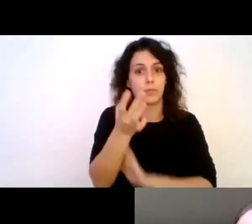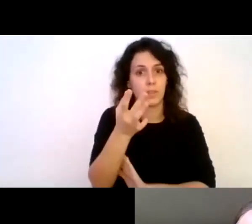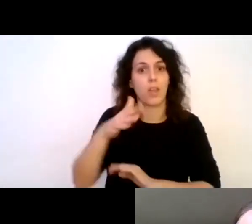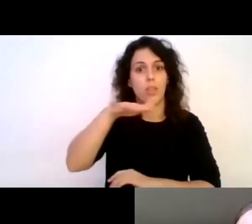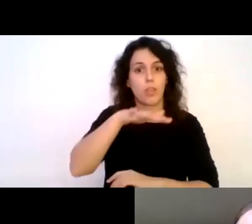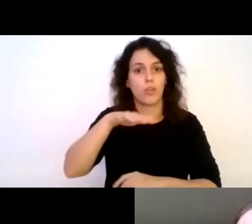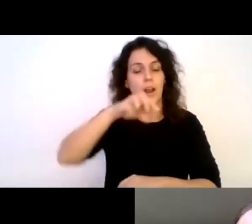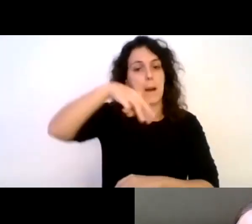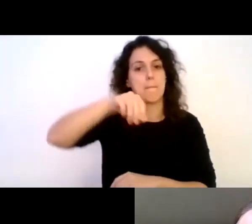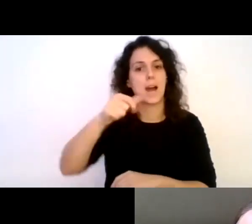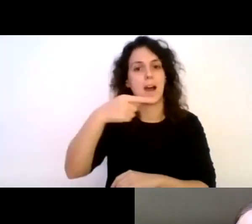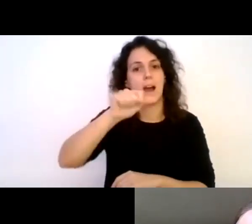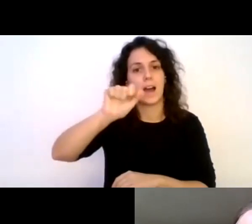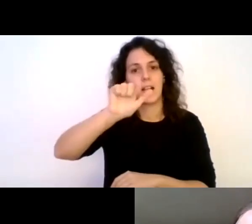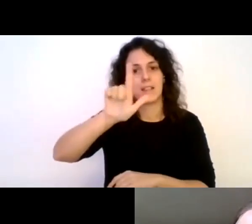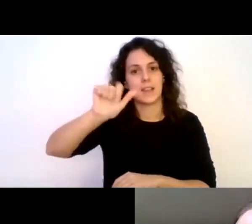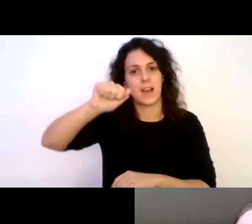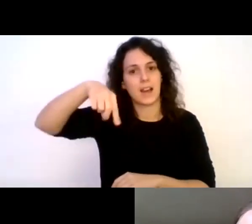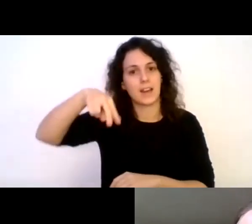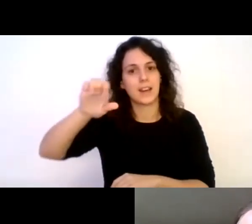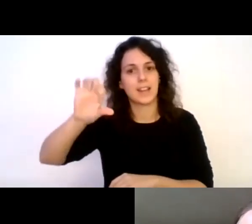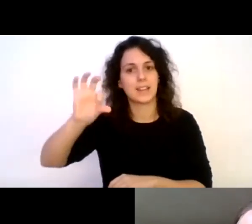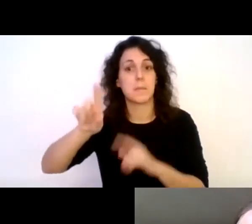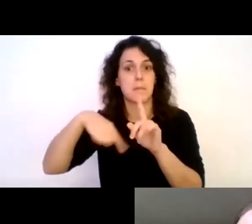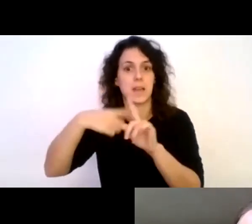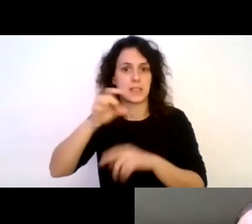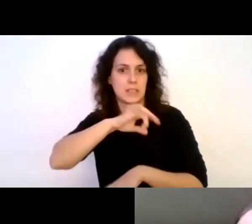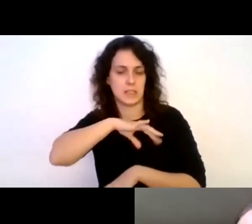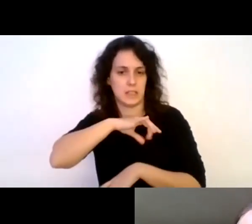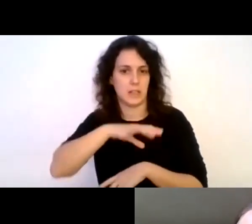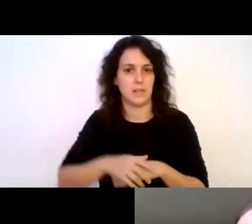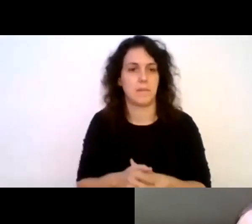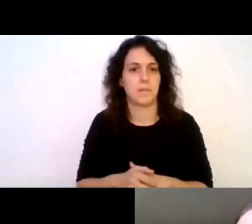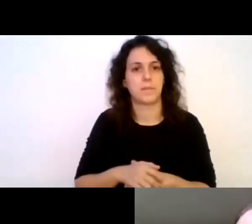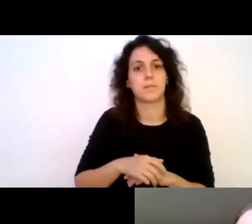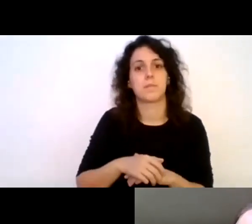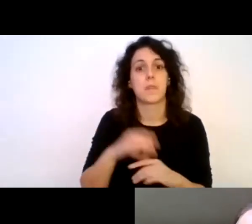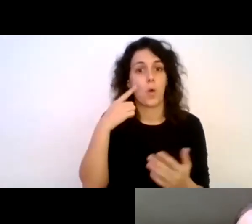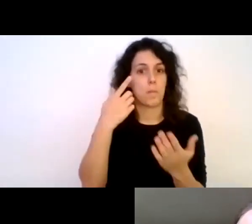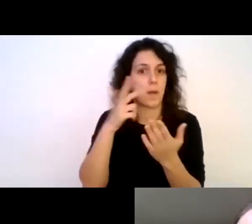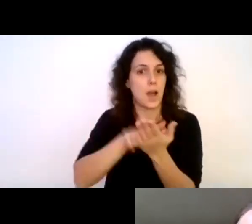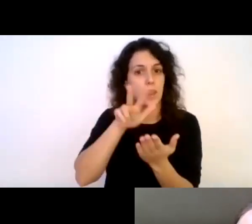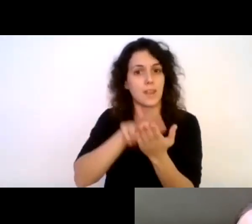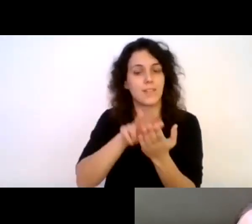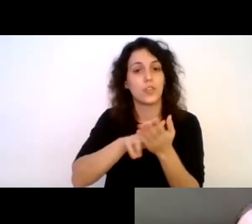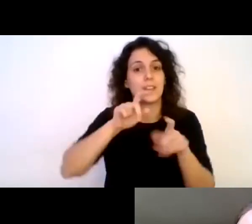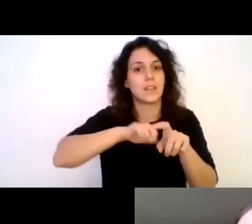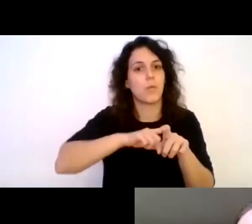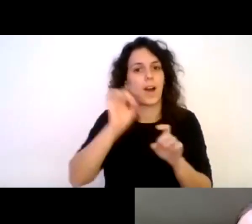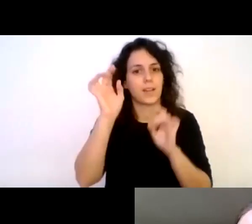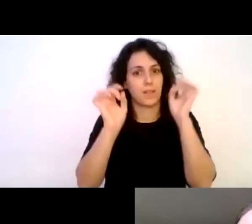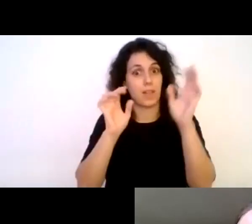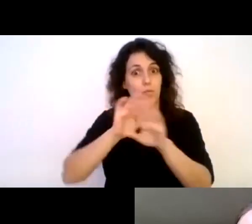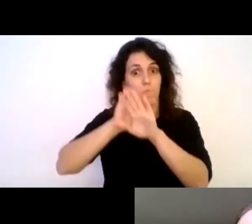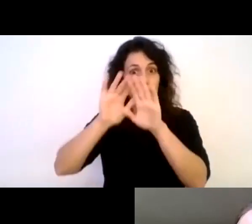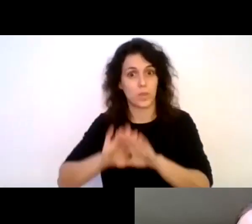Magallanes y la Antártida Chilena y región de Valparaíso, validando el prototipo de la actividad en esta última,